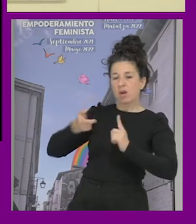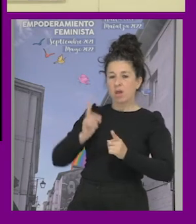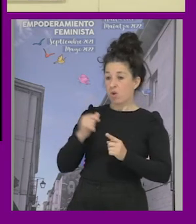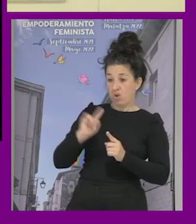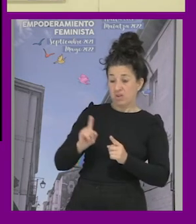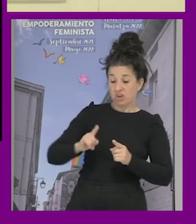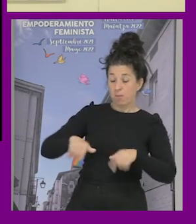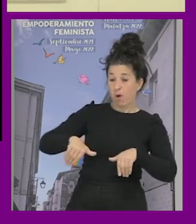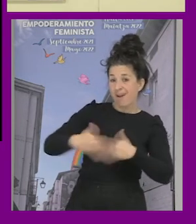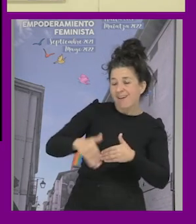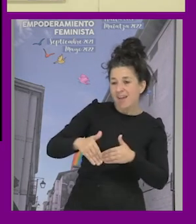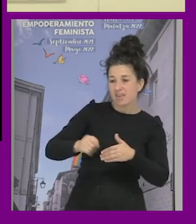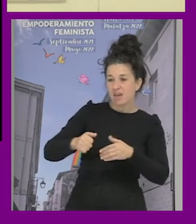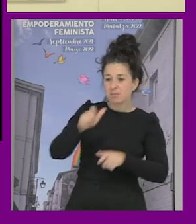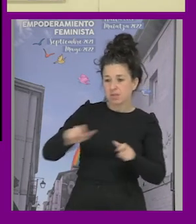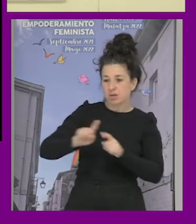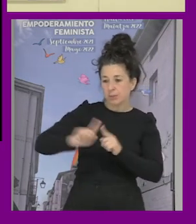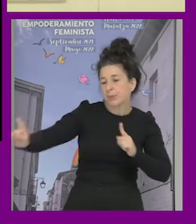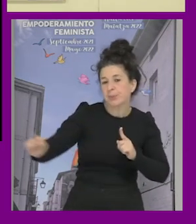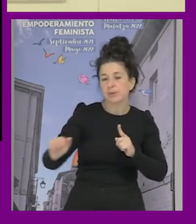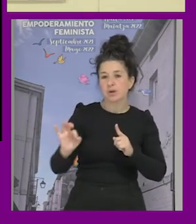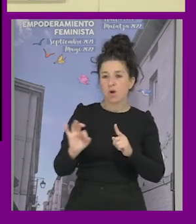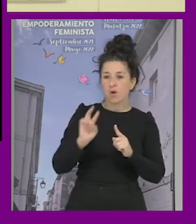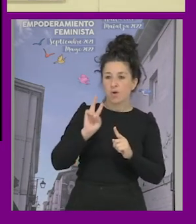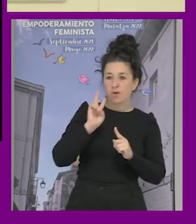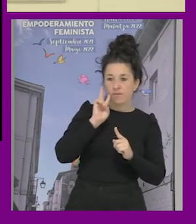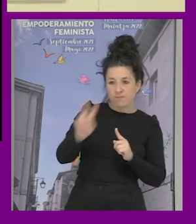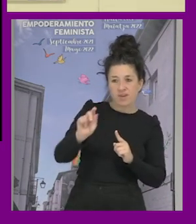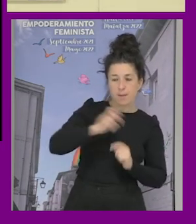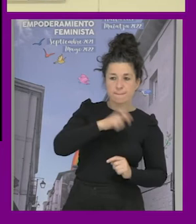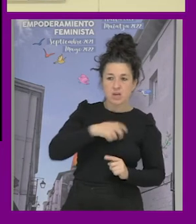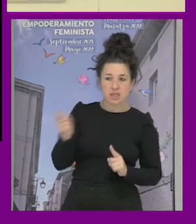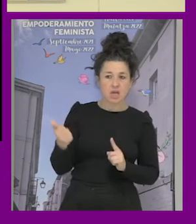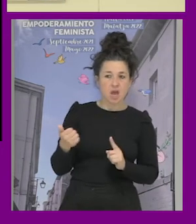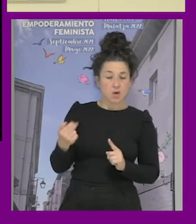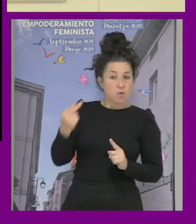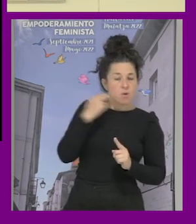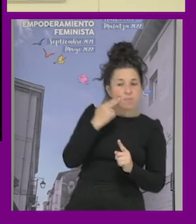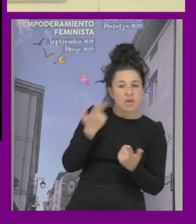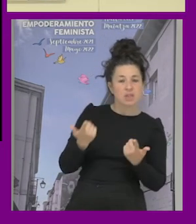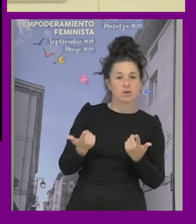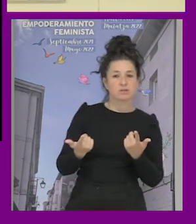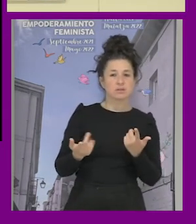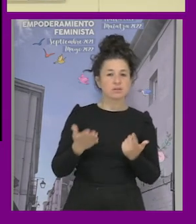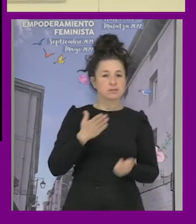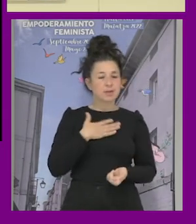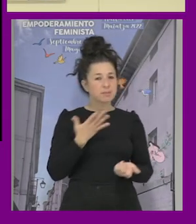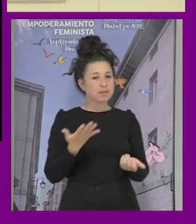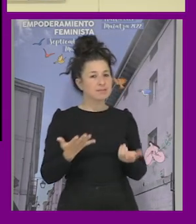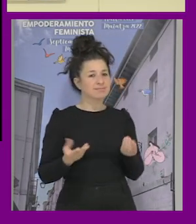bolso o cuando ve la policía es algo que le da miedo o le pone en riesgo por tanto y para mí fue como